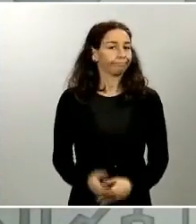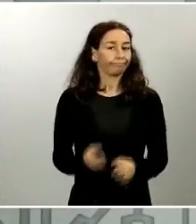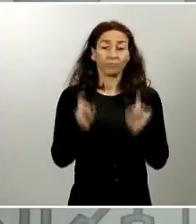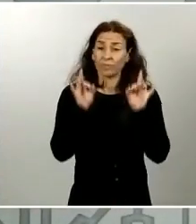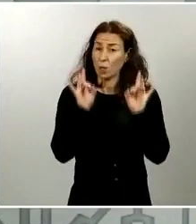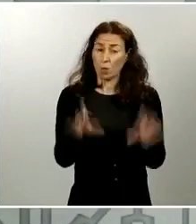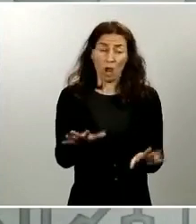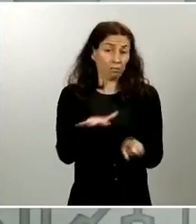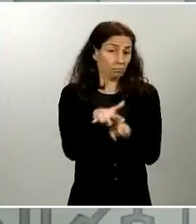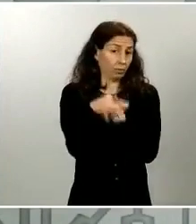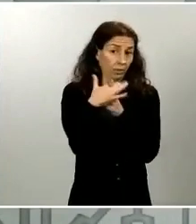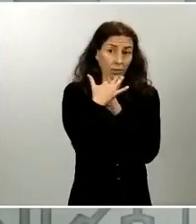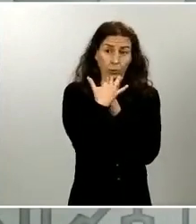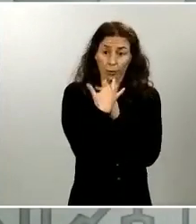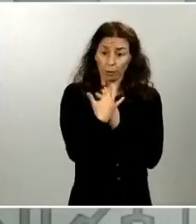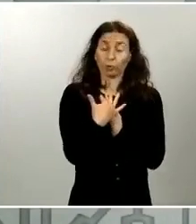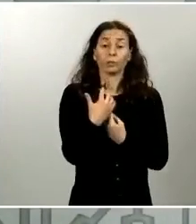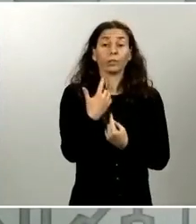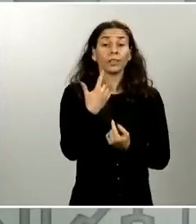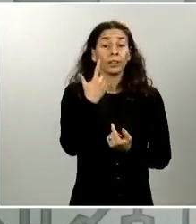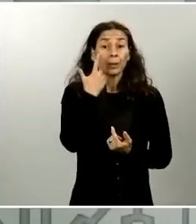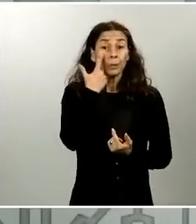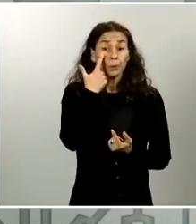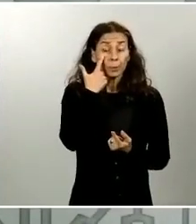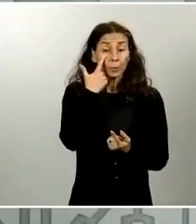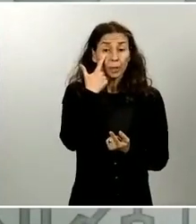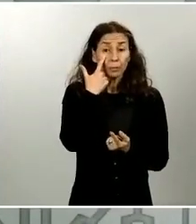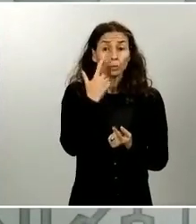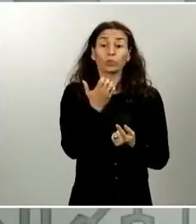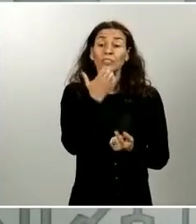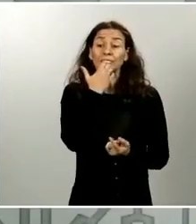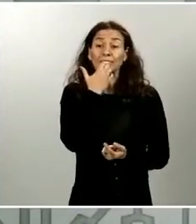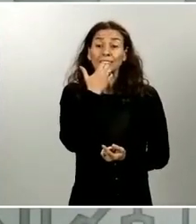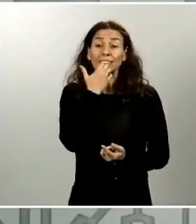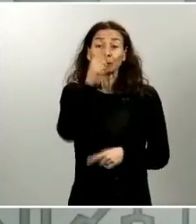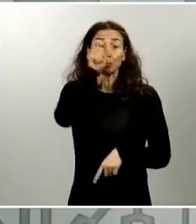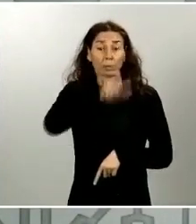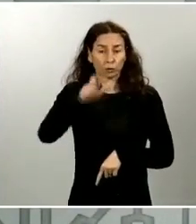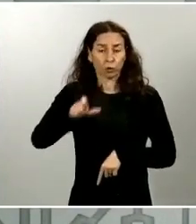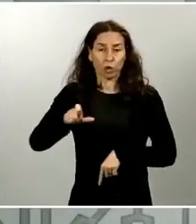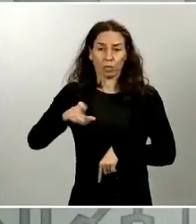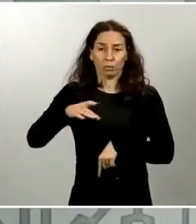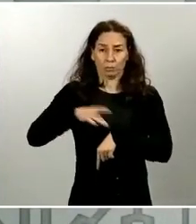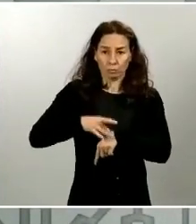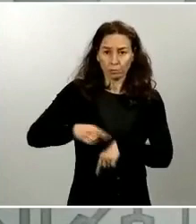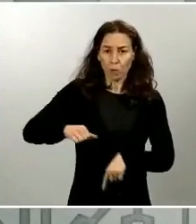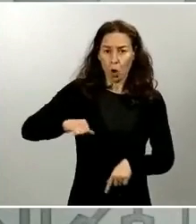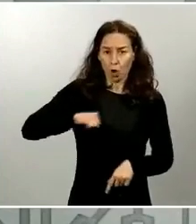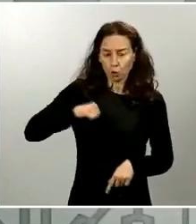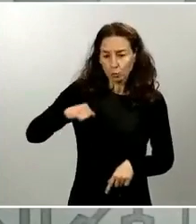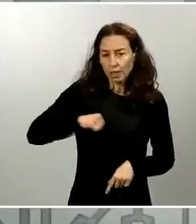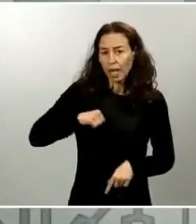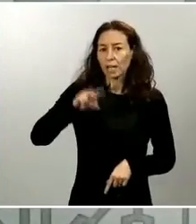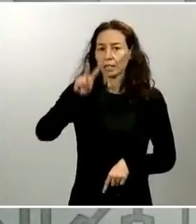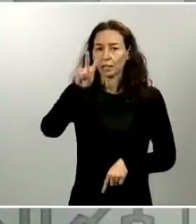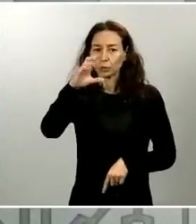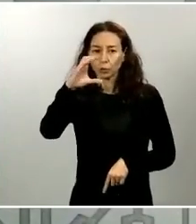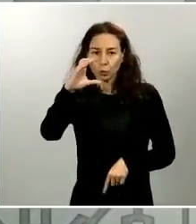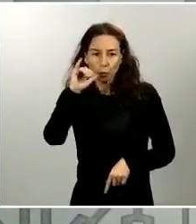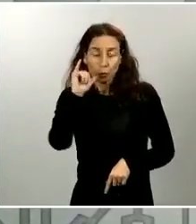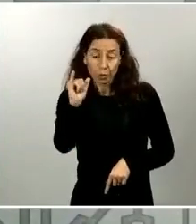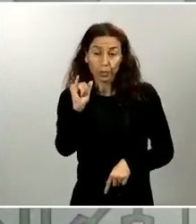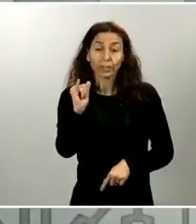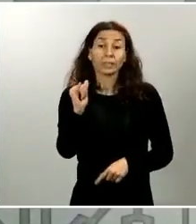observamos cuando vemos la evolución de casos hospitalizados y de casos ingresados en las UCI. Y lo que nos están